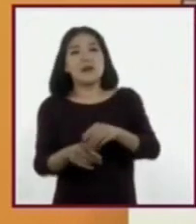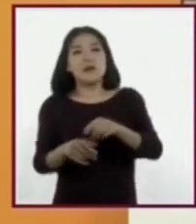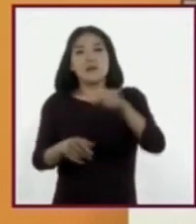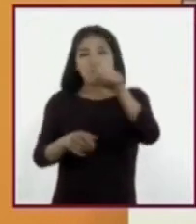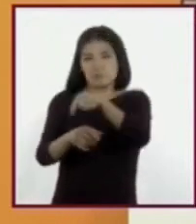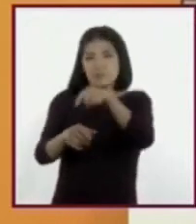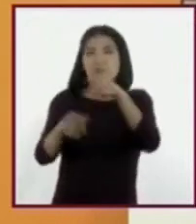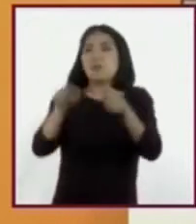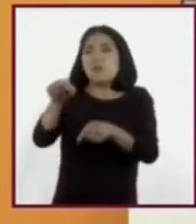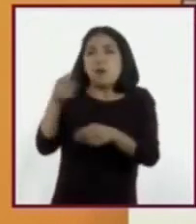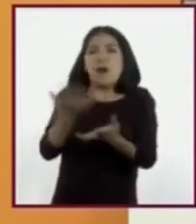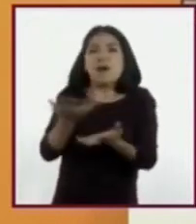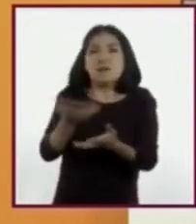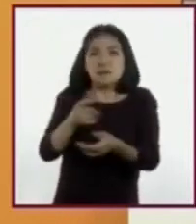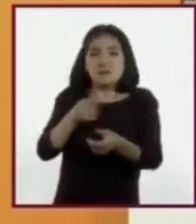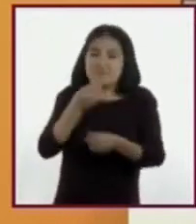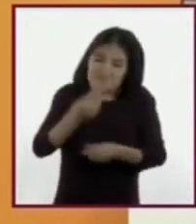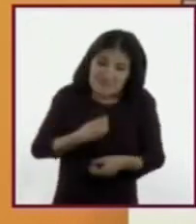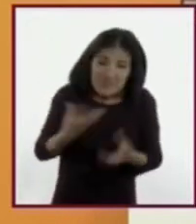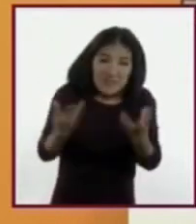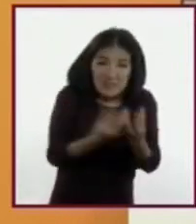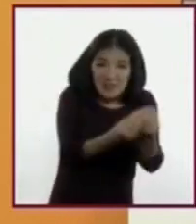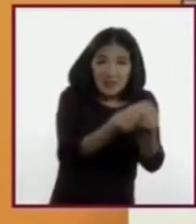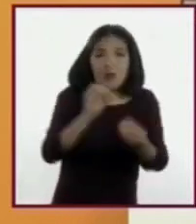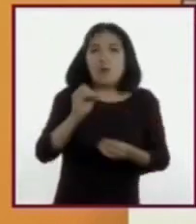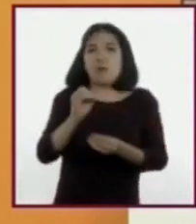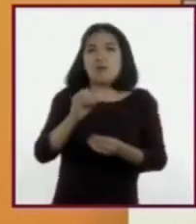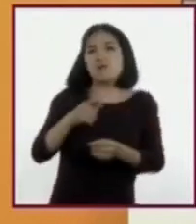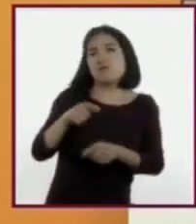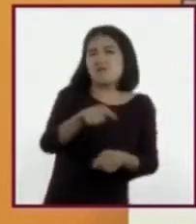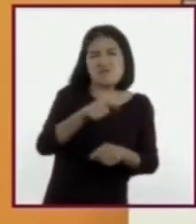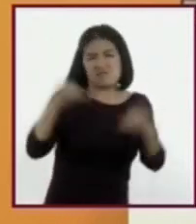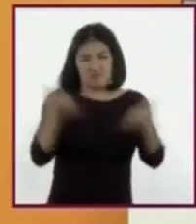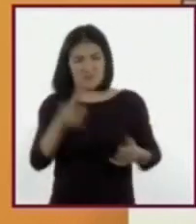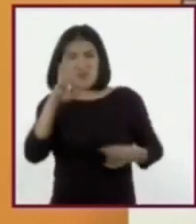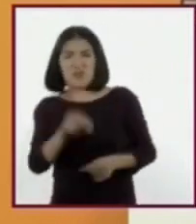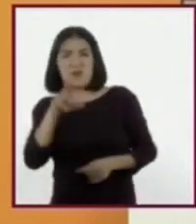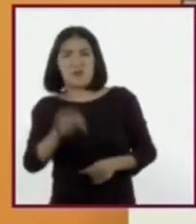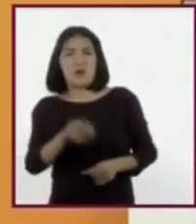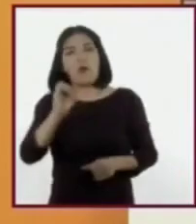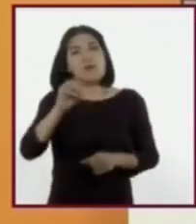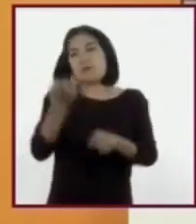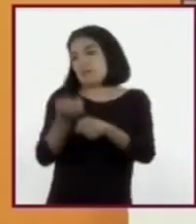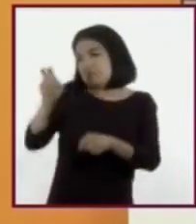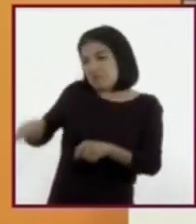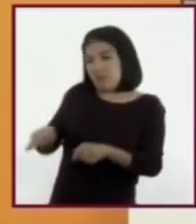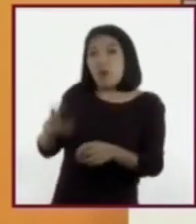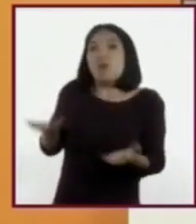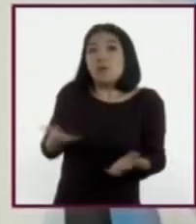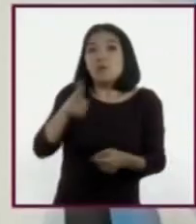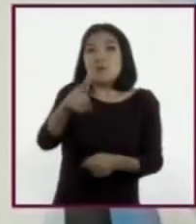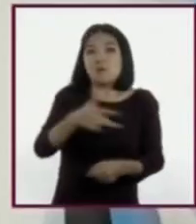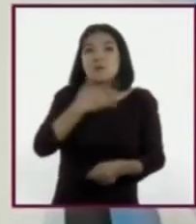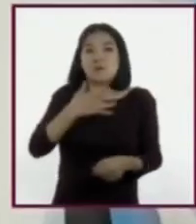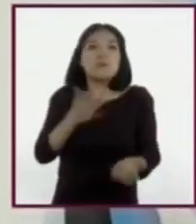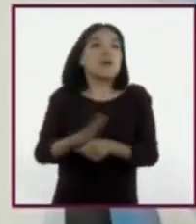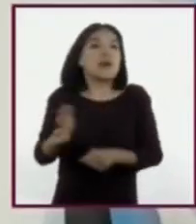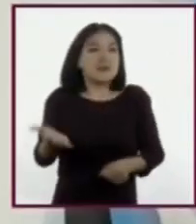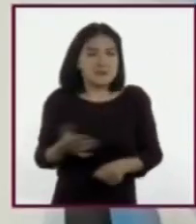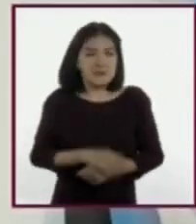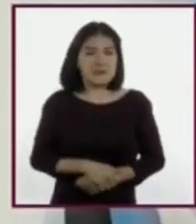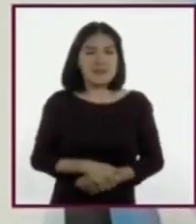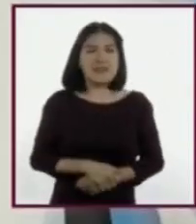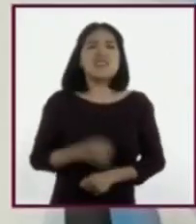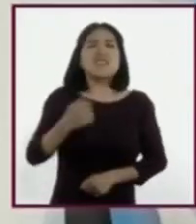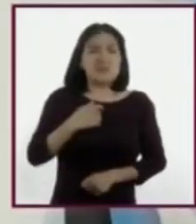¿Exigen que conserve el destino, pero la mayoría se opone. ¿Qué harían? ¿Se quedan y se conforman? ¿A qué me